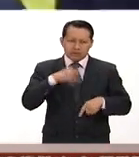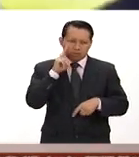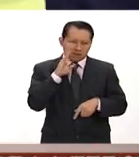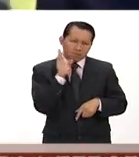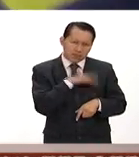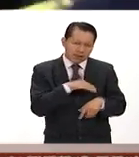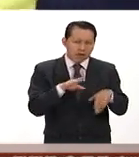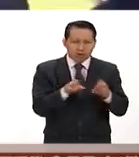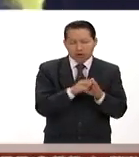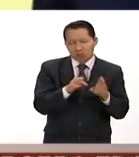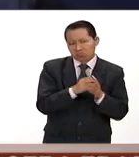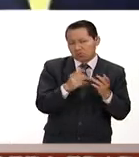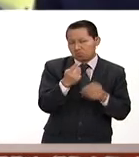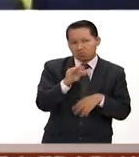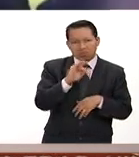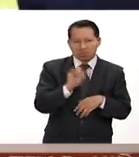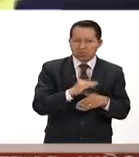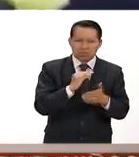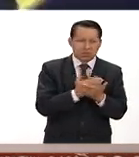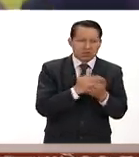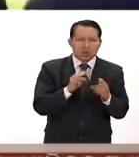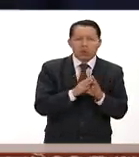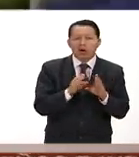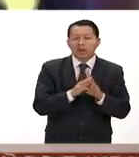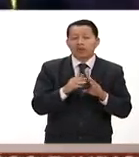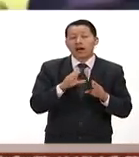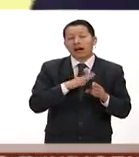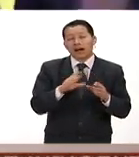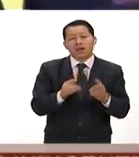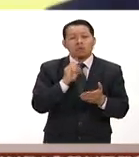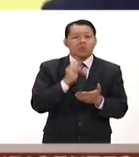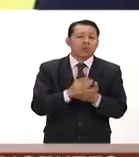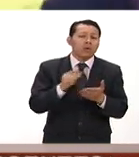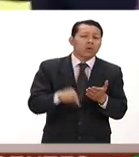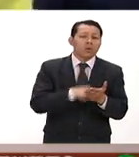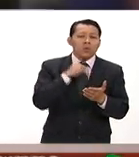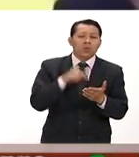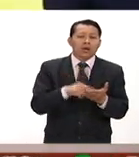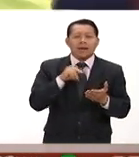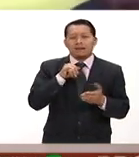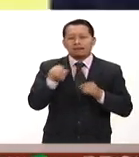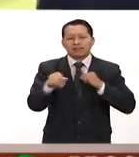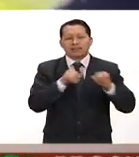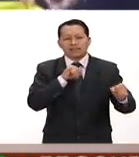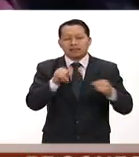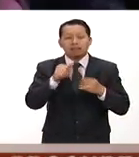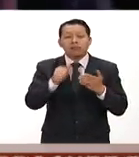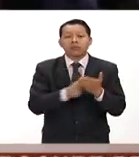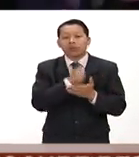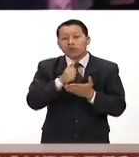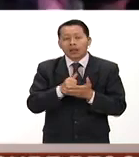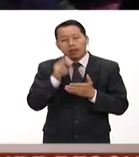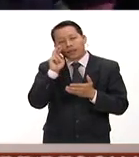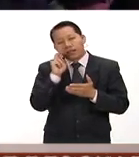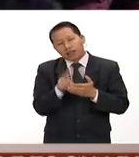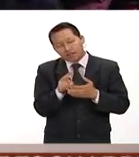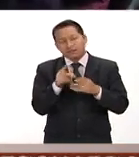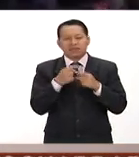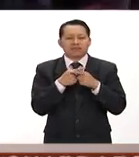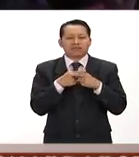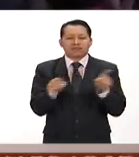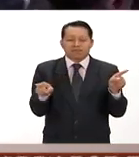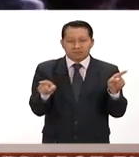donde digamos su influencia está básicamente en zonas muy alejadas entonces en las ciudades se tienen otras percepciones